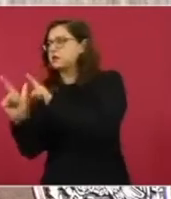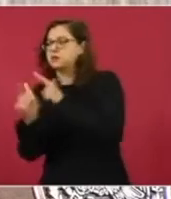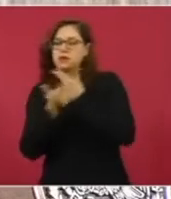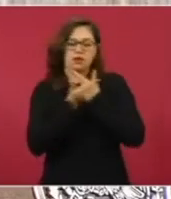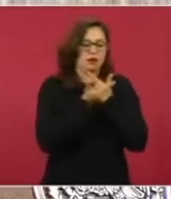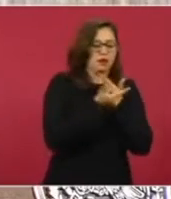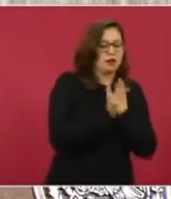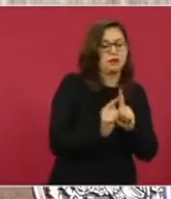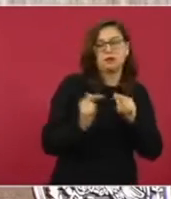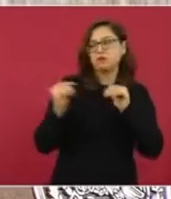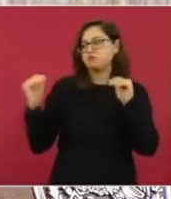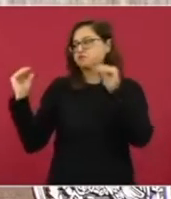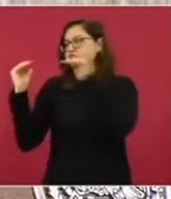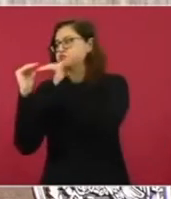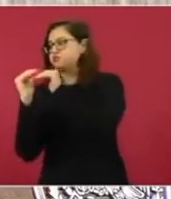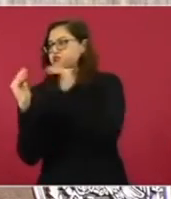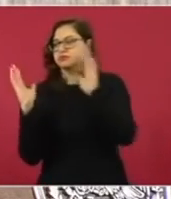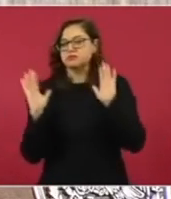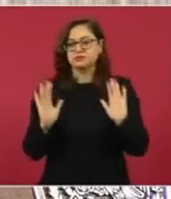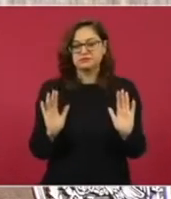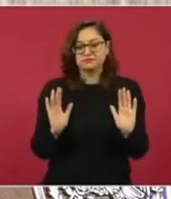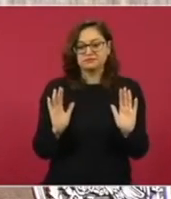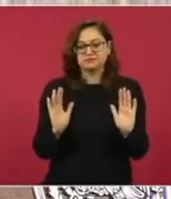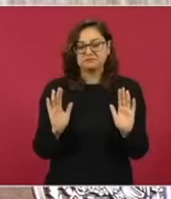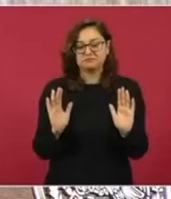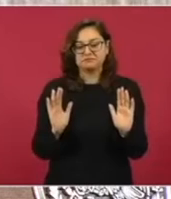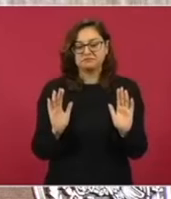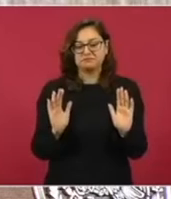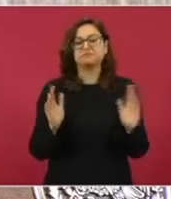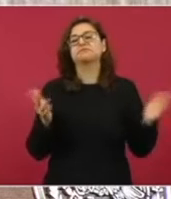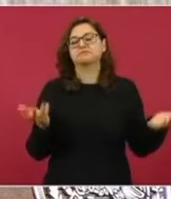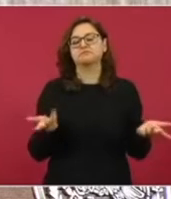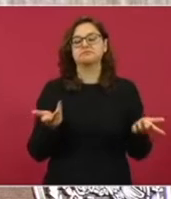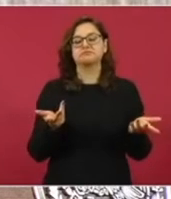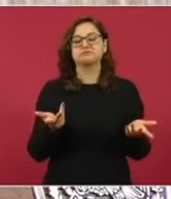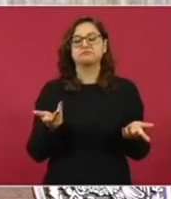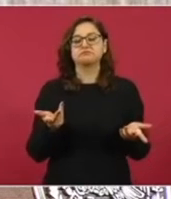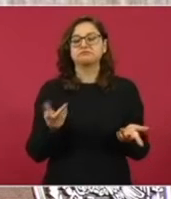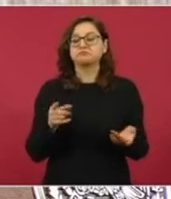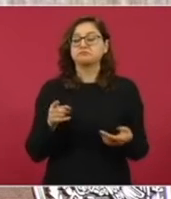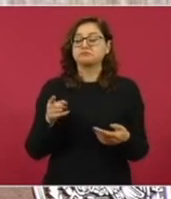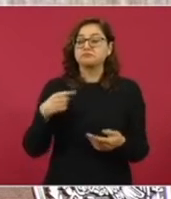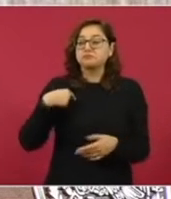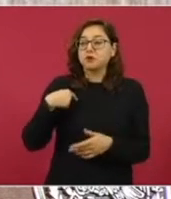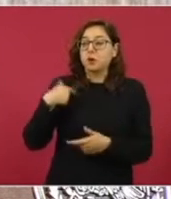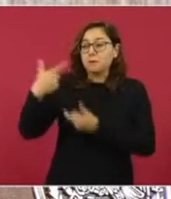porque no aceptaron ofrecer